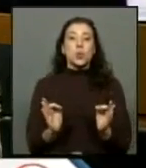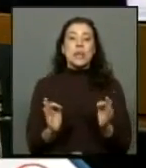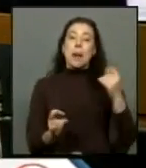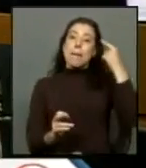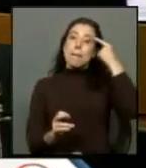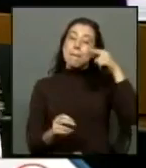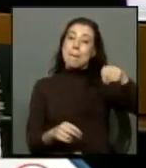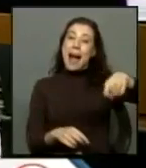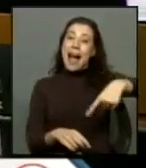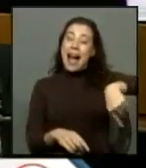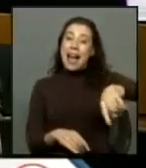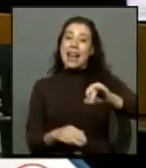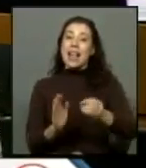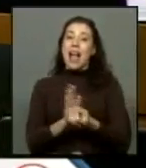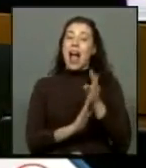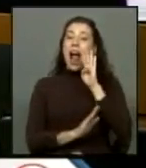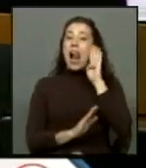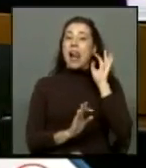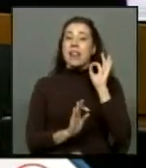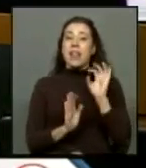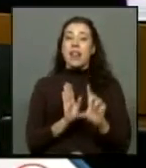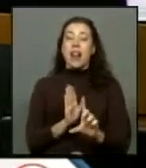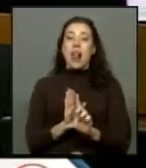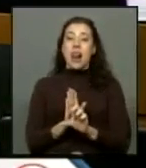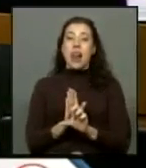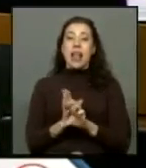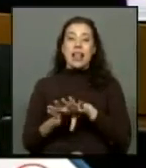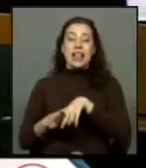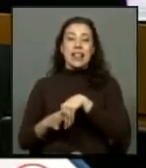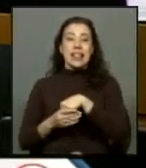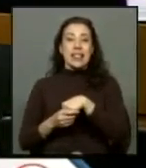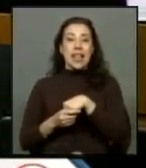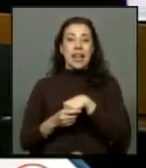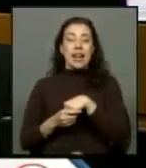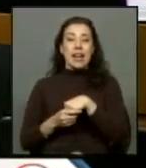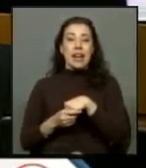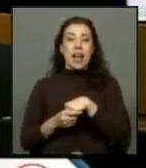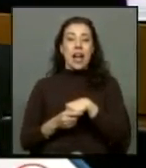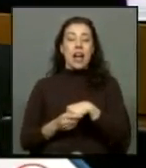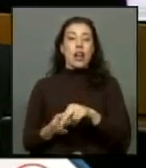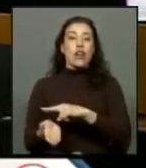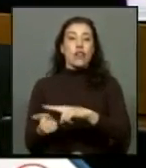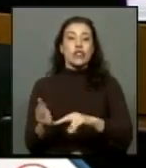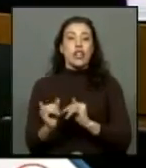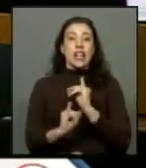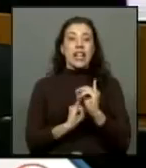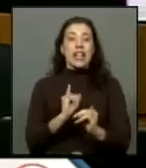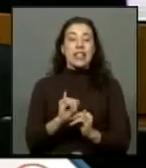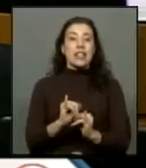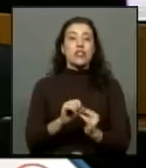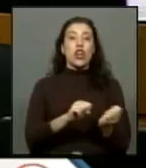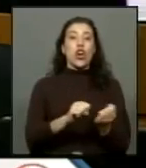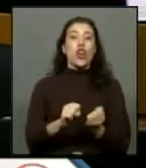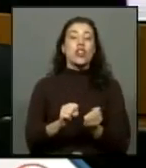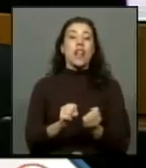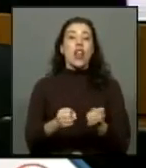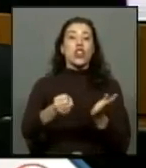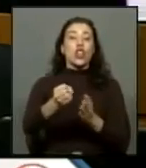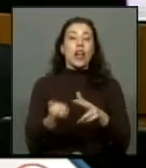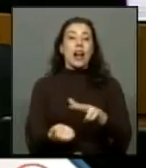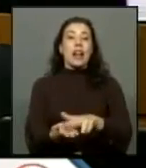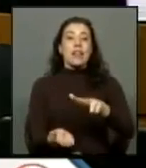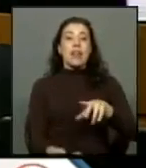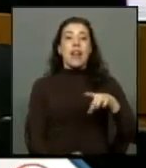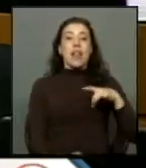para ellos y la actualización de nuestra legislación interna a la convención internacional contra la tortura ratificada por